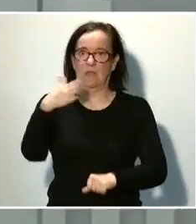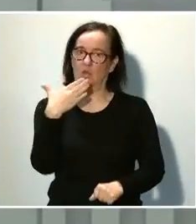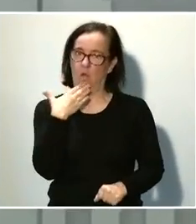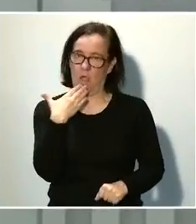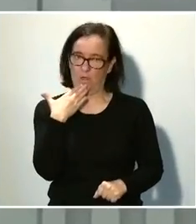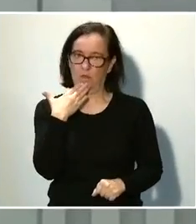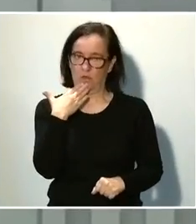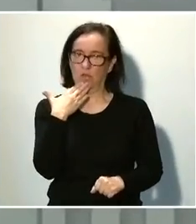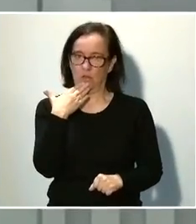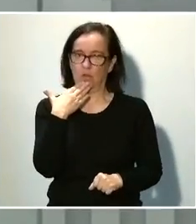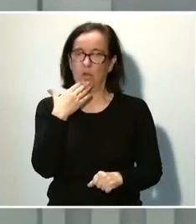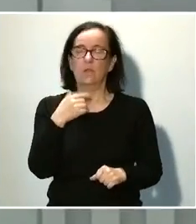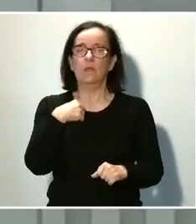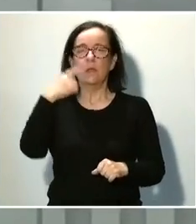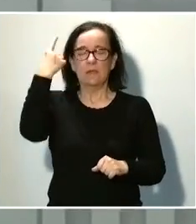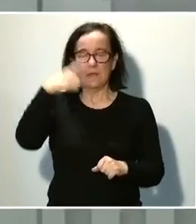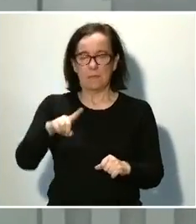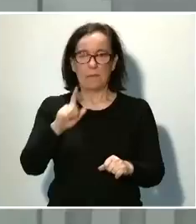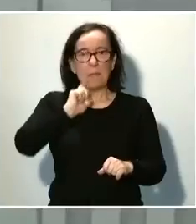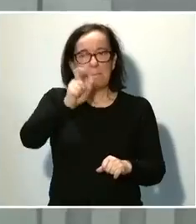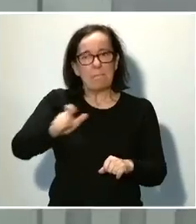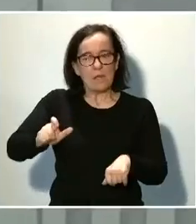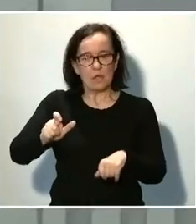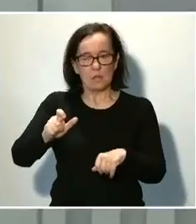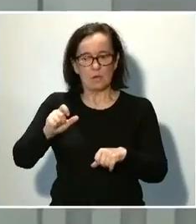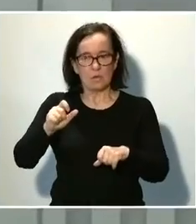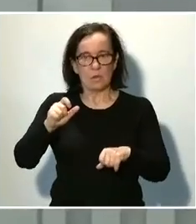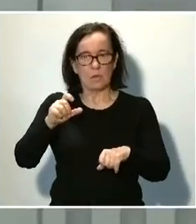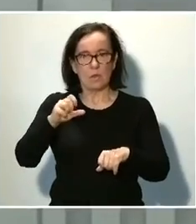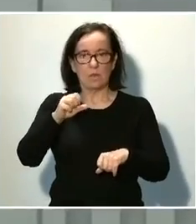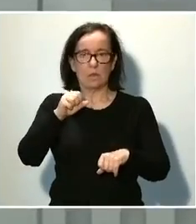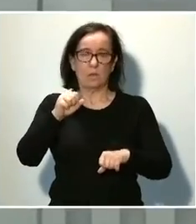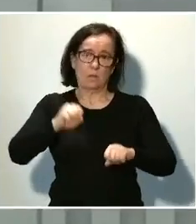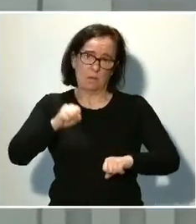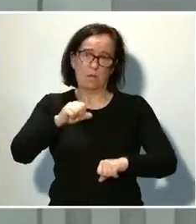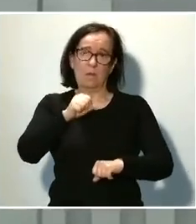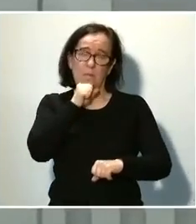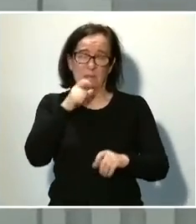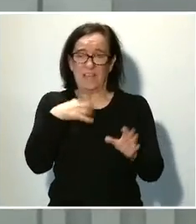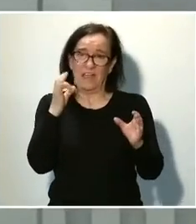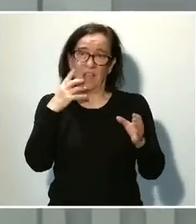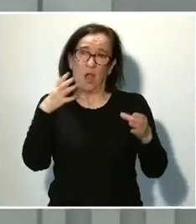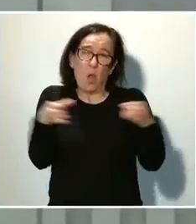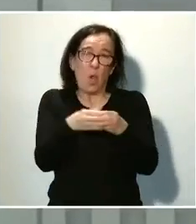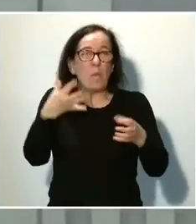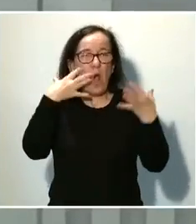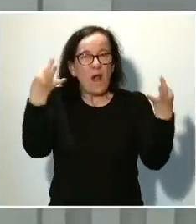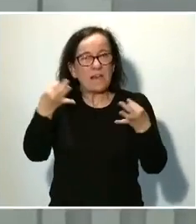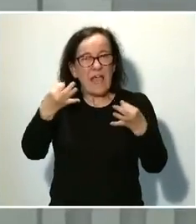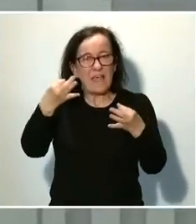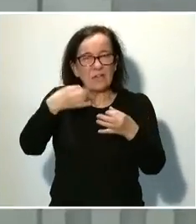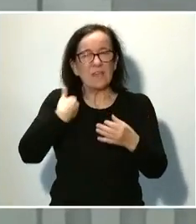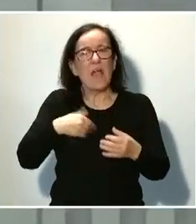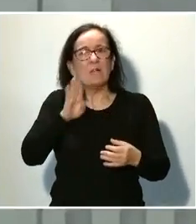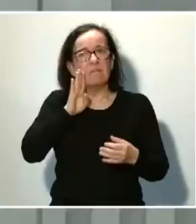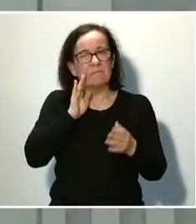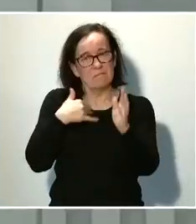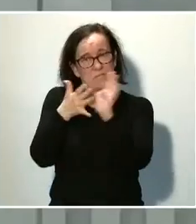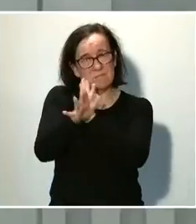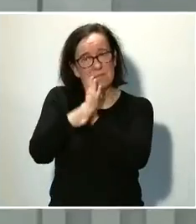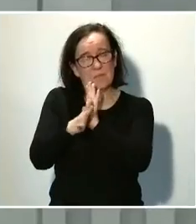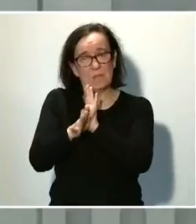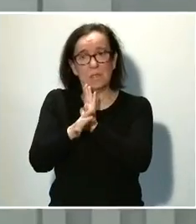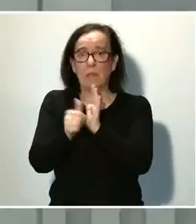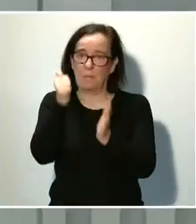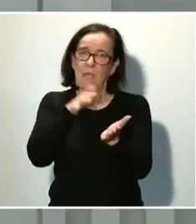Sabemos que las personas mayores, como era de esperar, y los grupos de riesgo de los que hemos hablado en otras ocasiones, tienen una incidencia